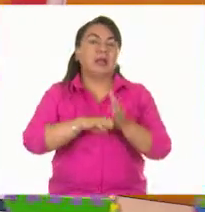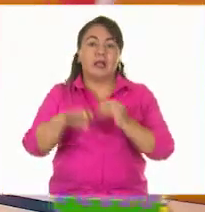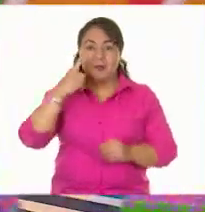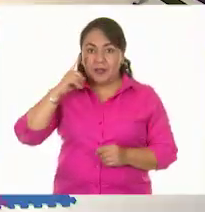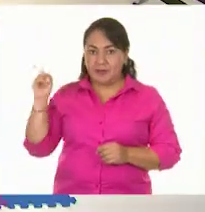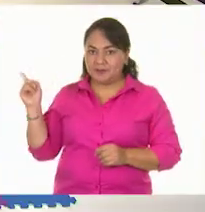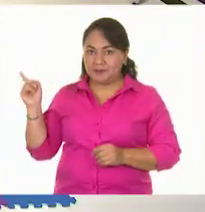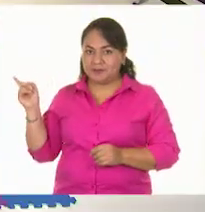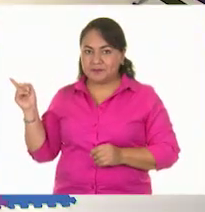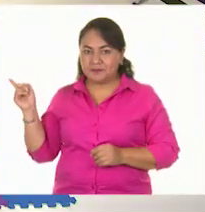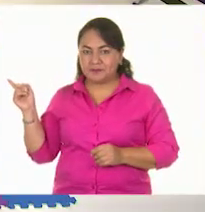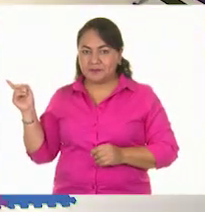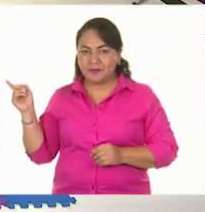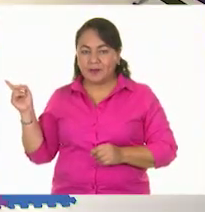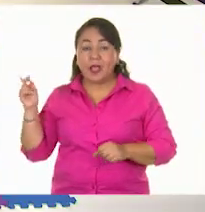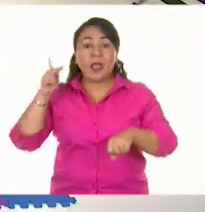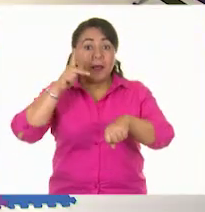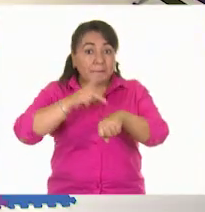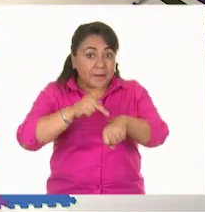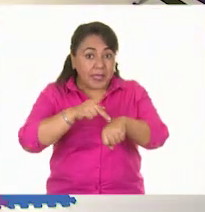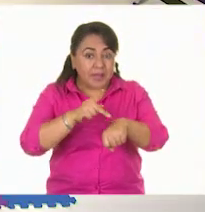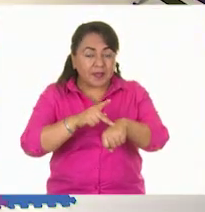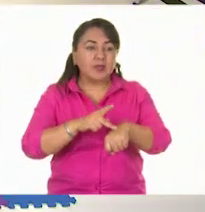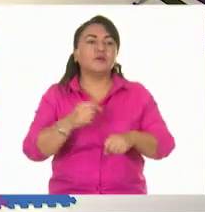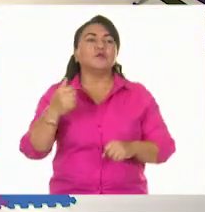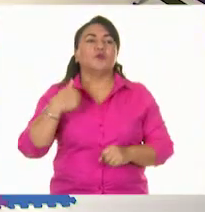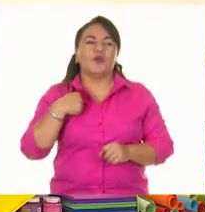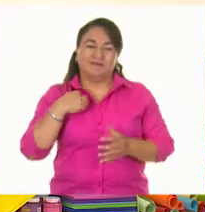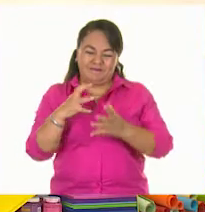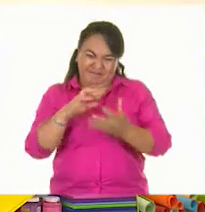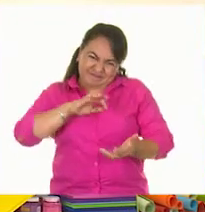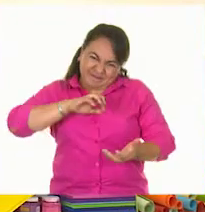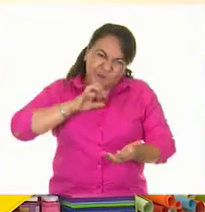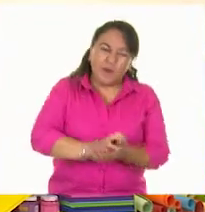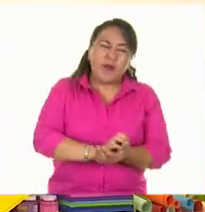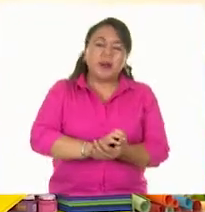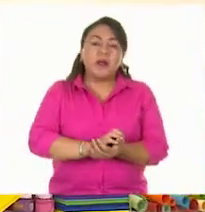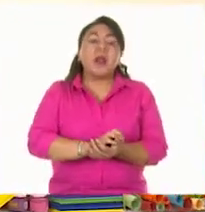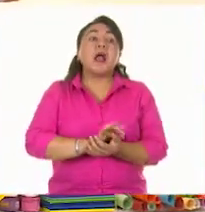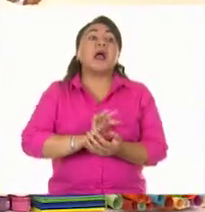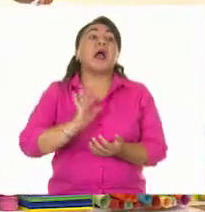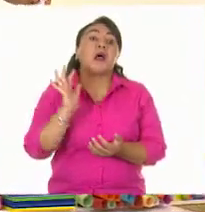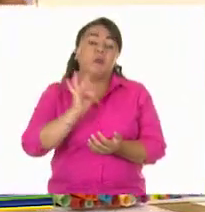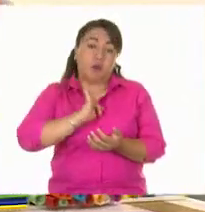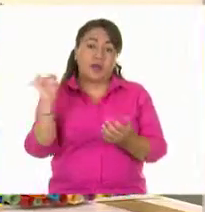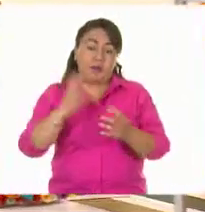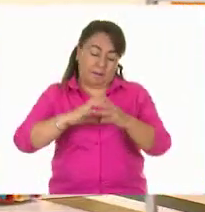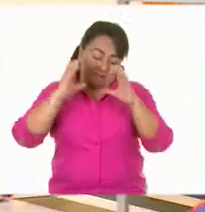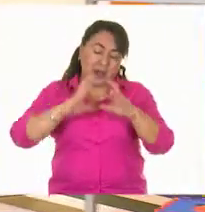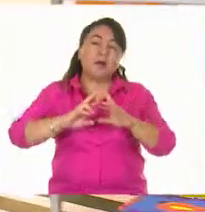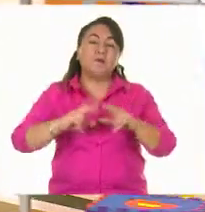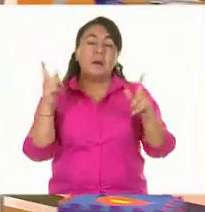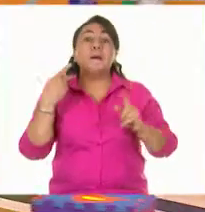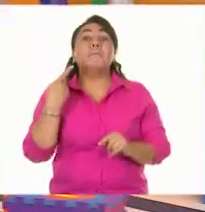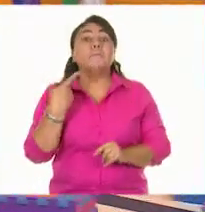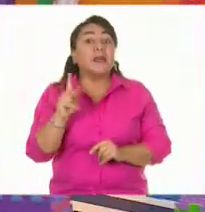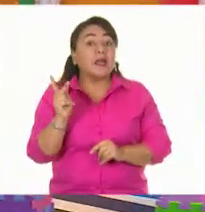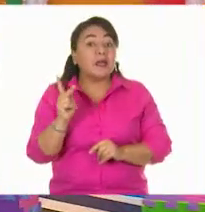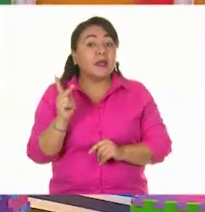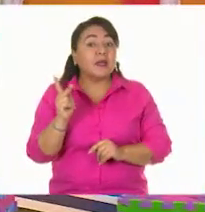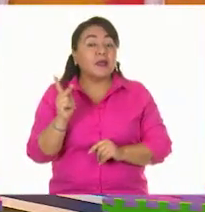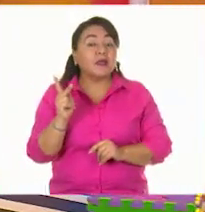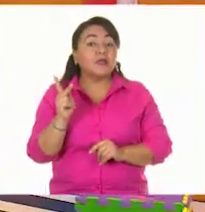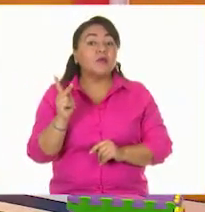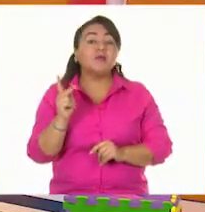ejemplo, esta piedra. Si a esta piedra yo le aplico mucha fuerza, quizá la pueda romper. Pero